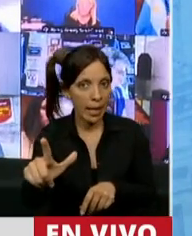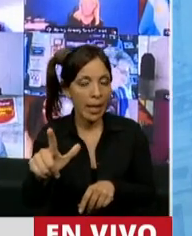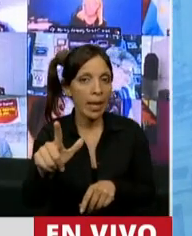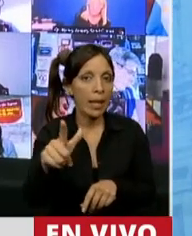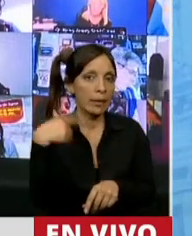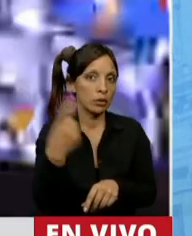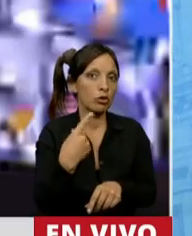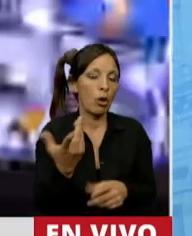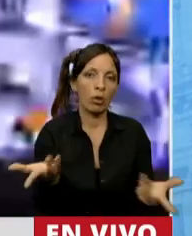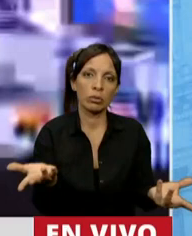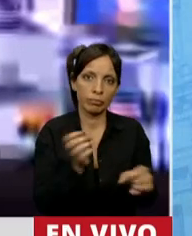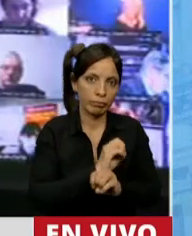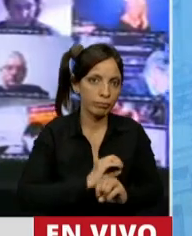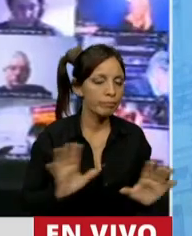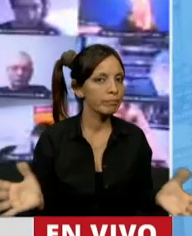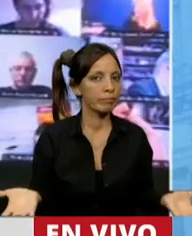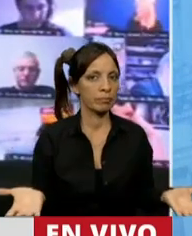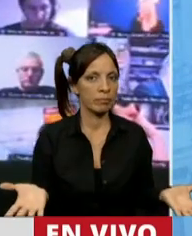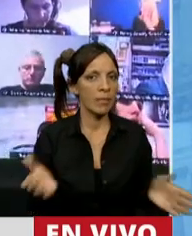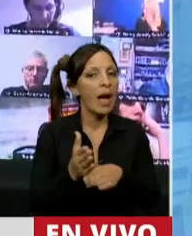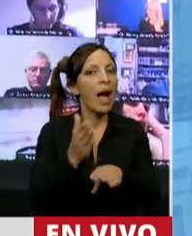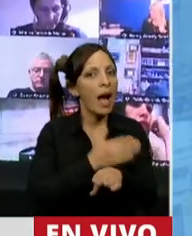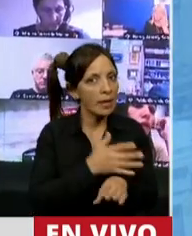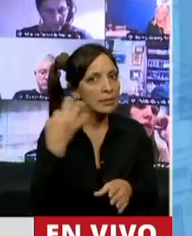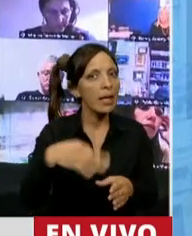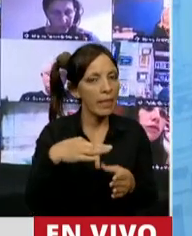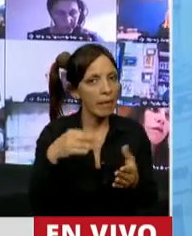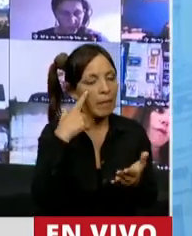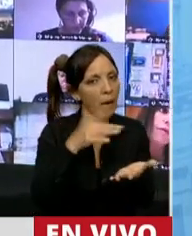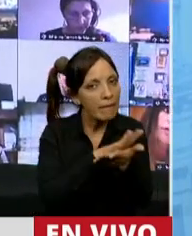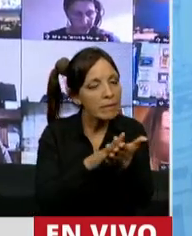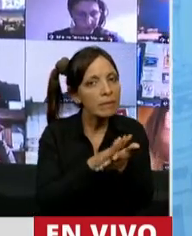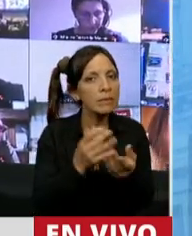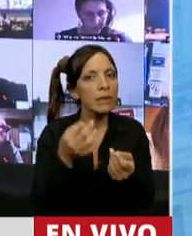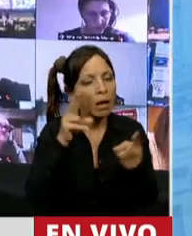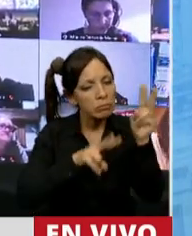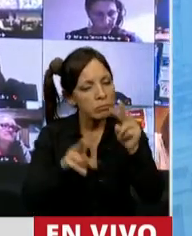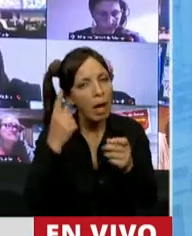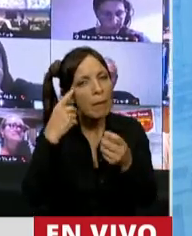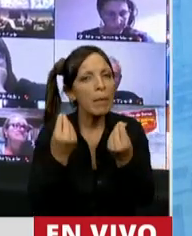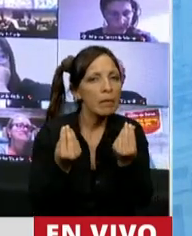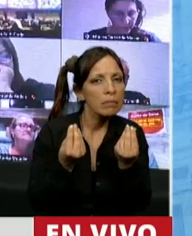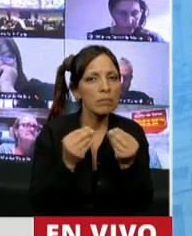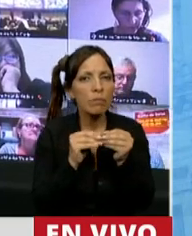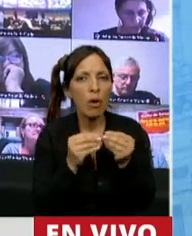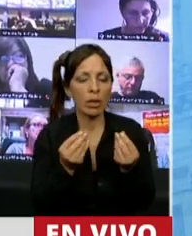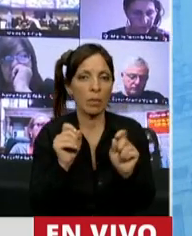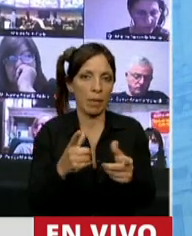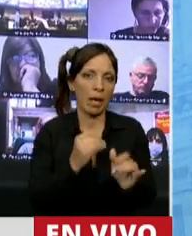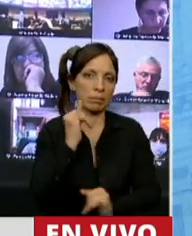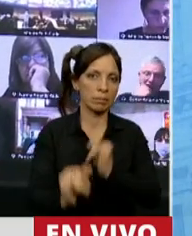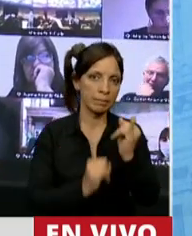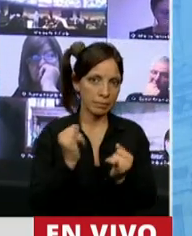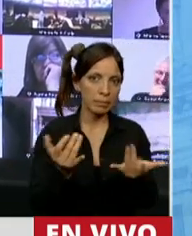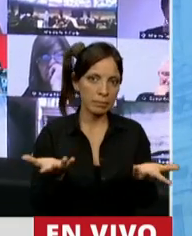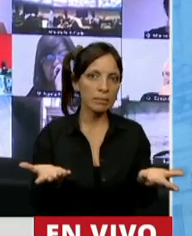horrorizamos. Veamos las cosas antes, hagamos las cosas bien, encontrémosle sentido a todo esto que estoy expresando